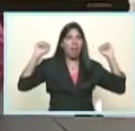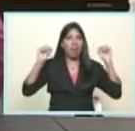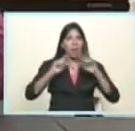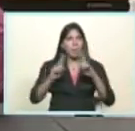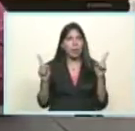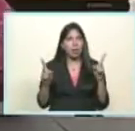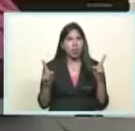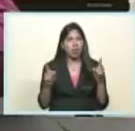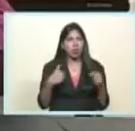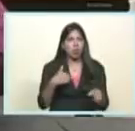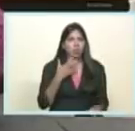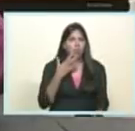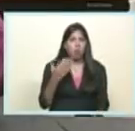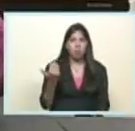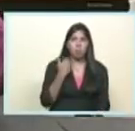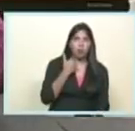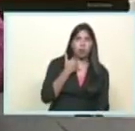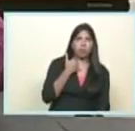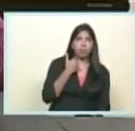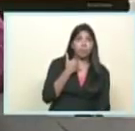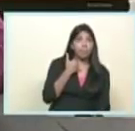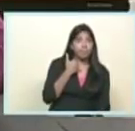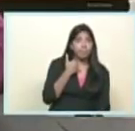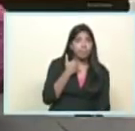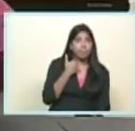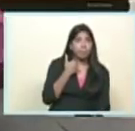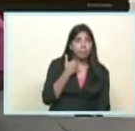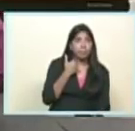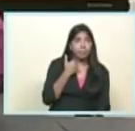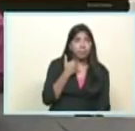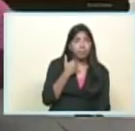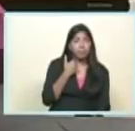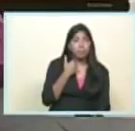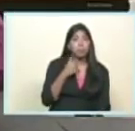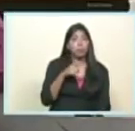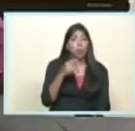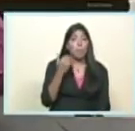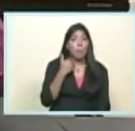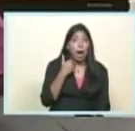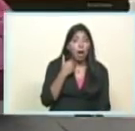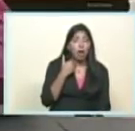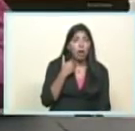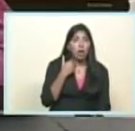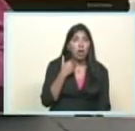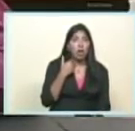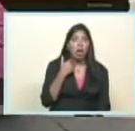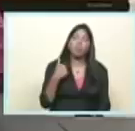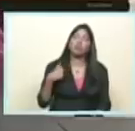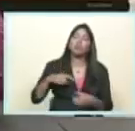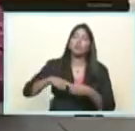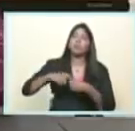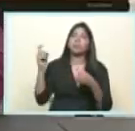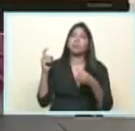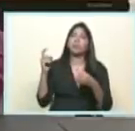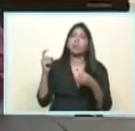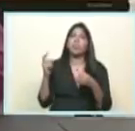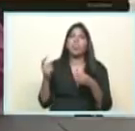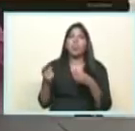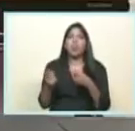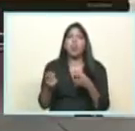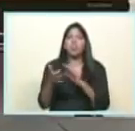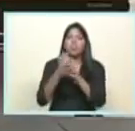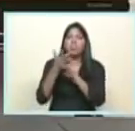y cuando tienes que enfrentarte a un juego donde hay altas probabilidades que pierdas te sales ¿cómo se llama eso?